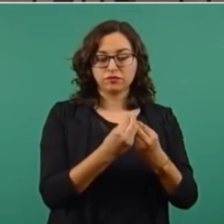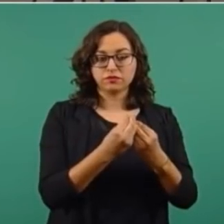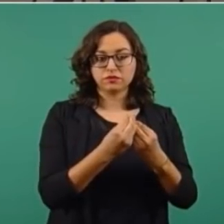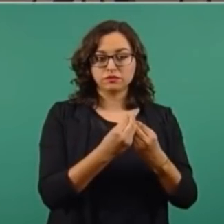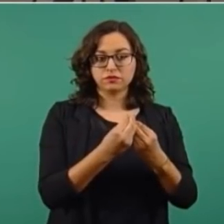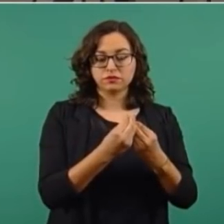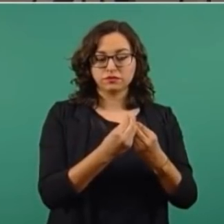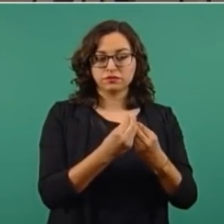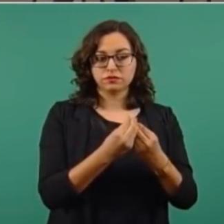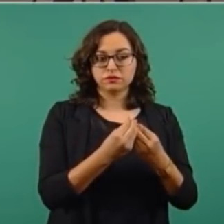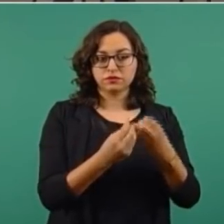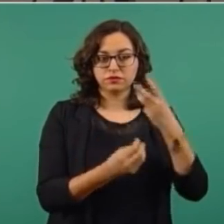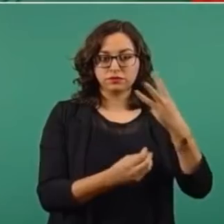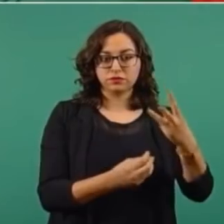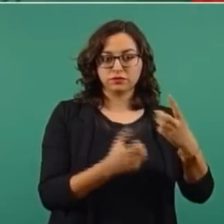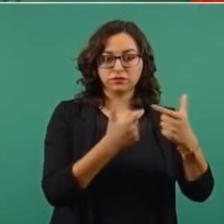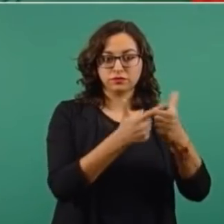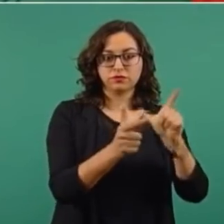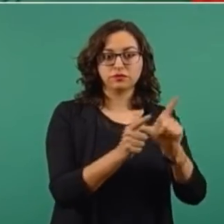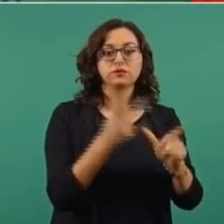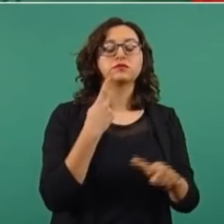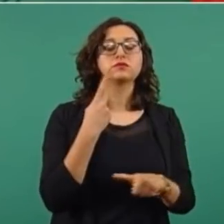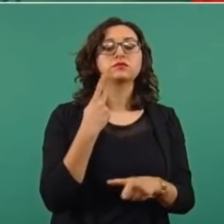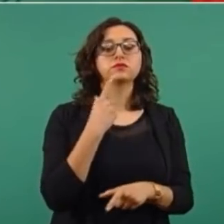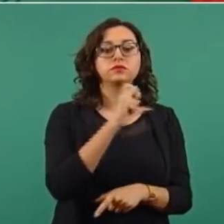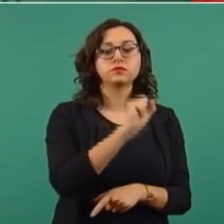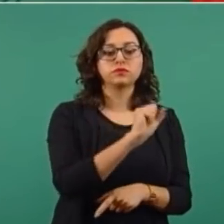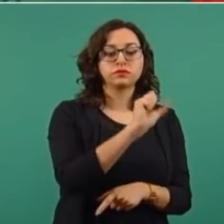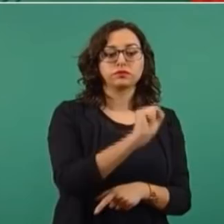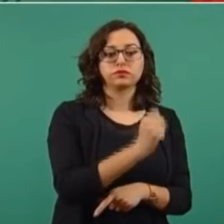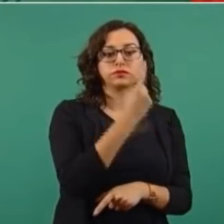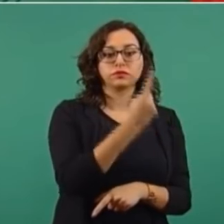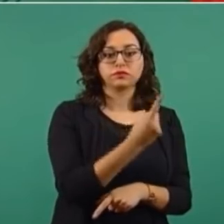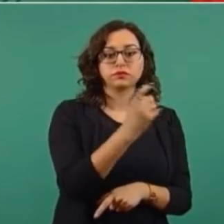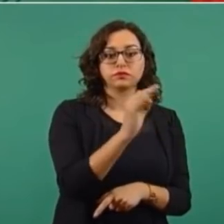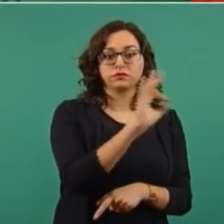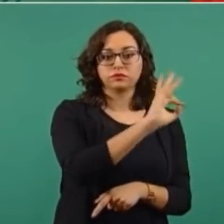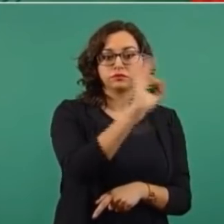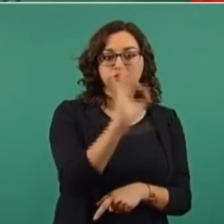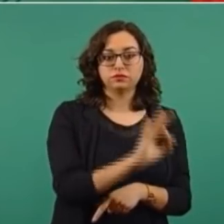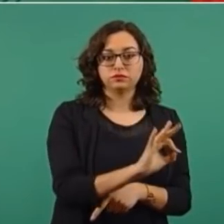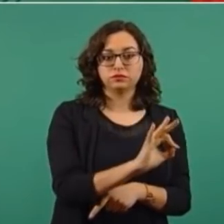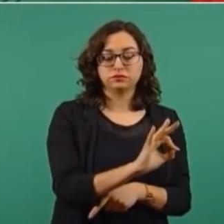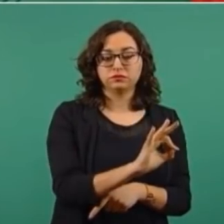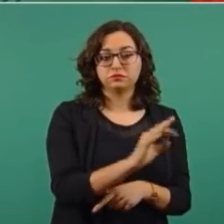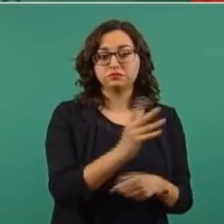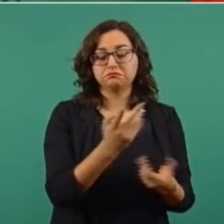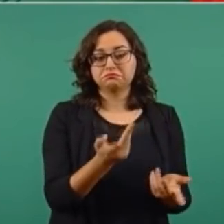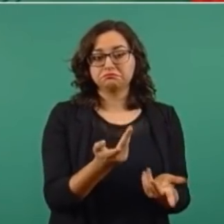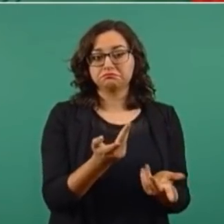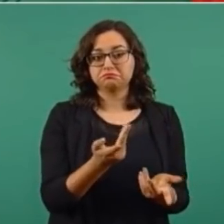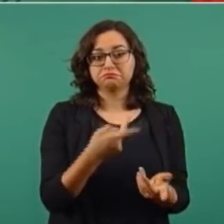61% y lo único que se requiere es el 51.